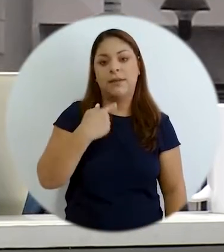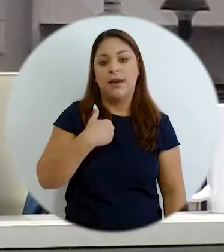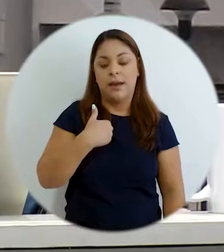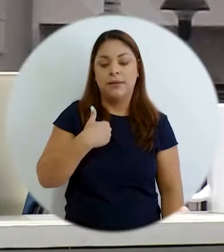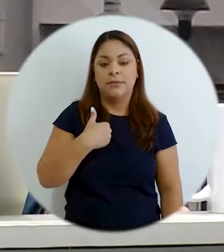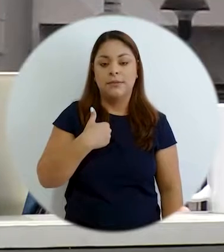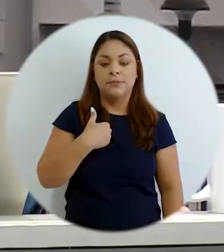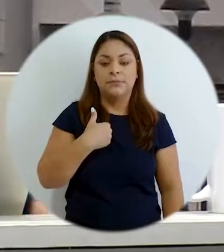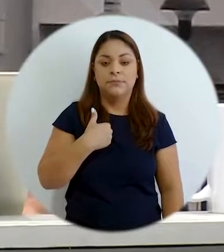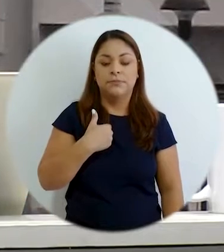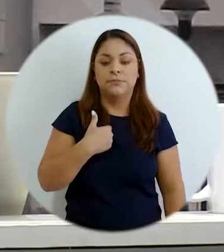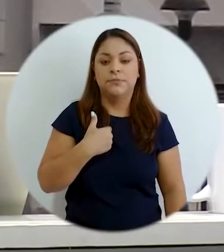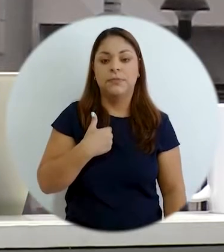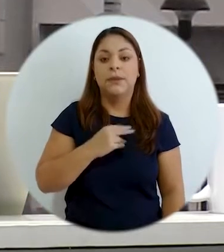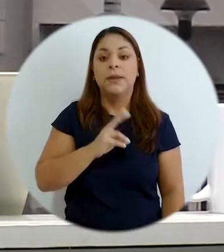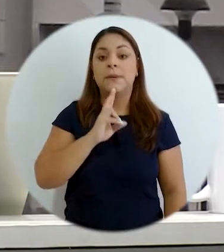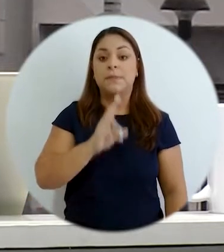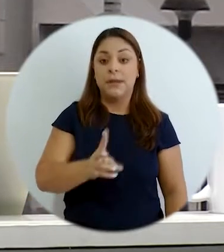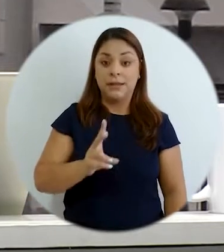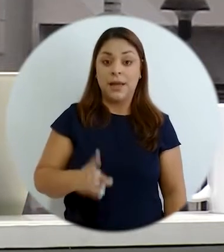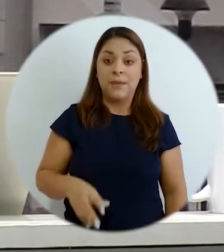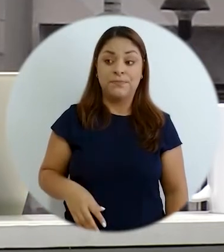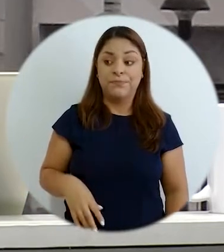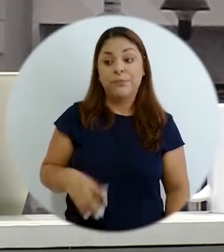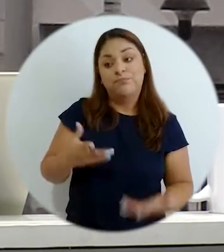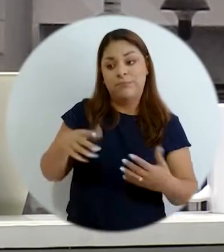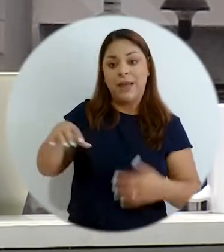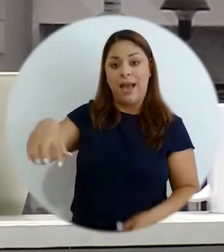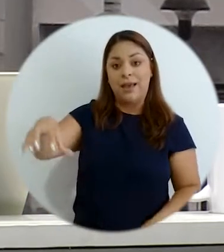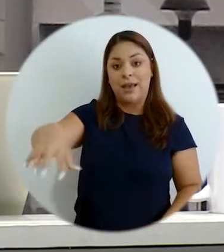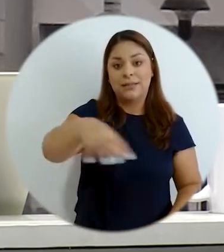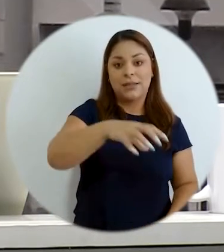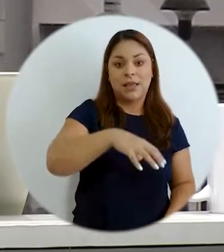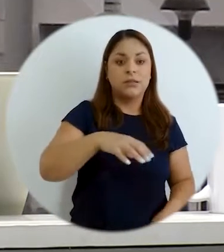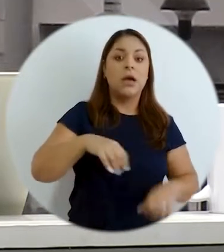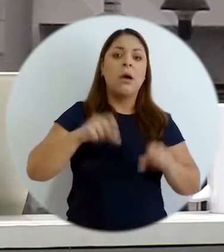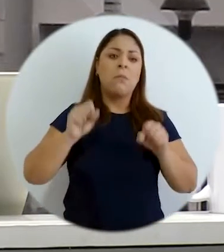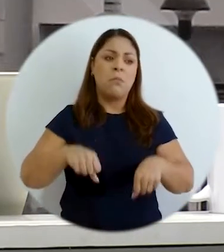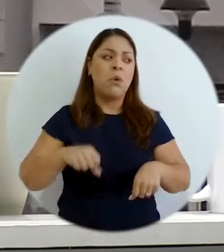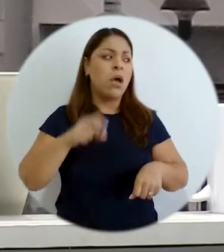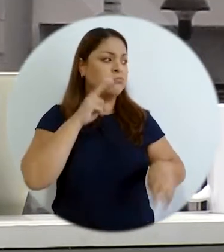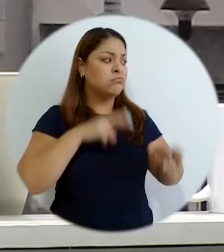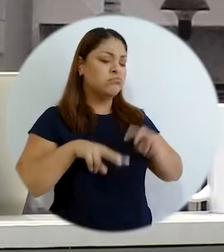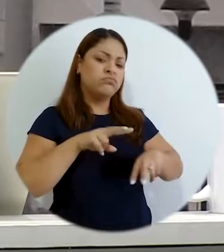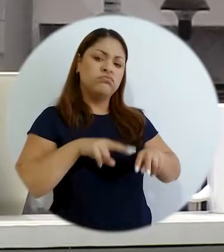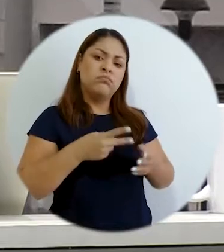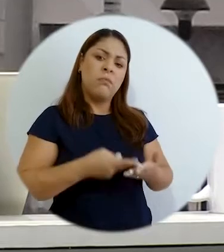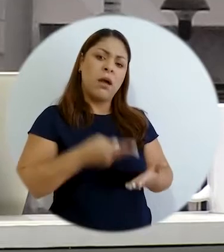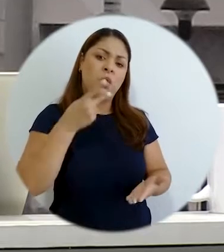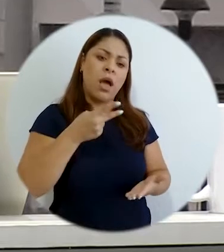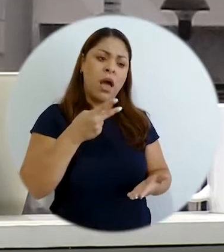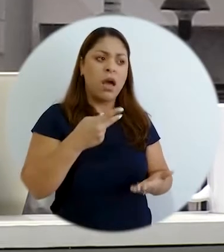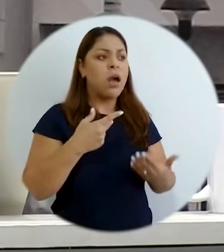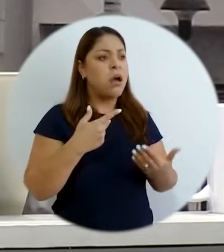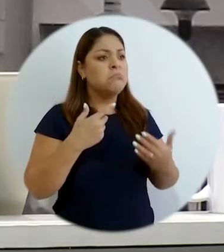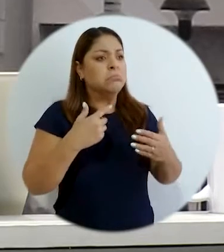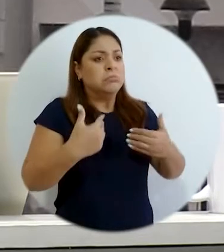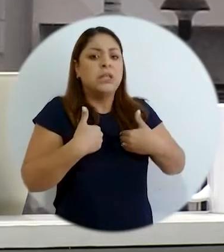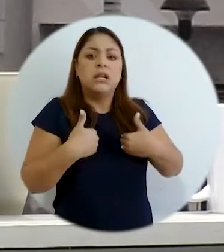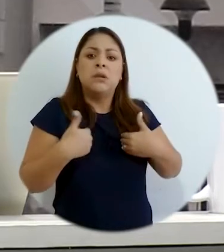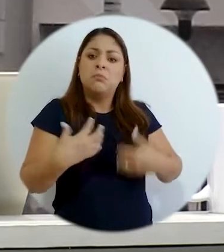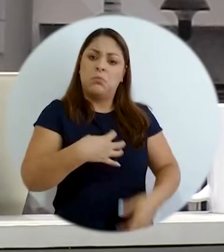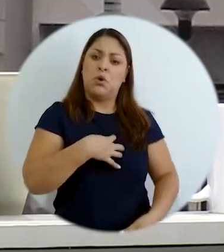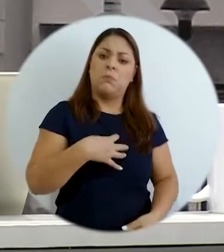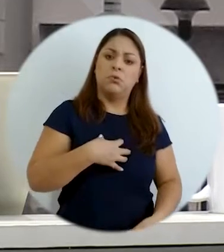que tenemos son generales entonces muy a propósitos estas agencias podrían valorar el hecho de crear sus propios